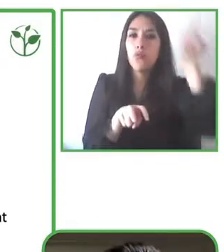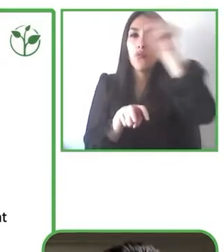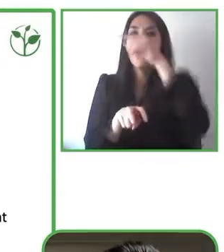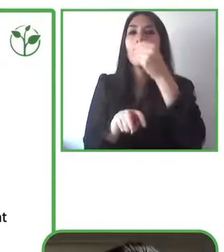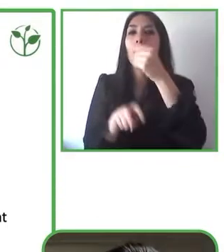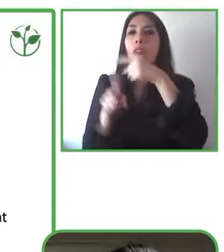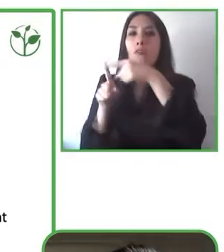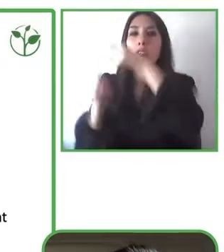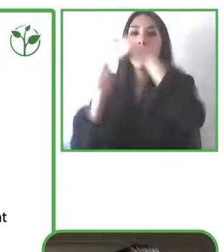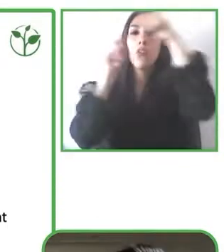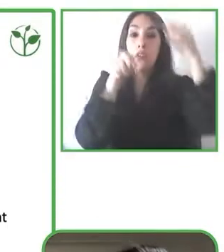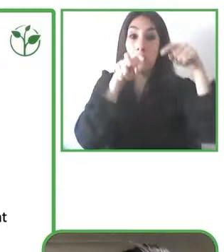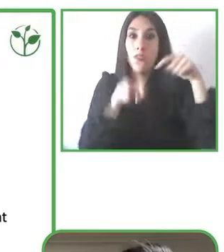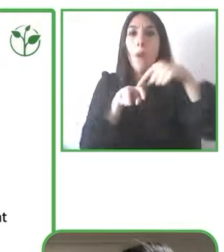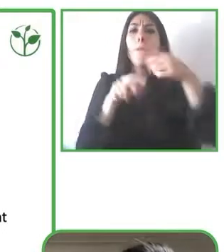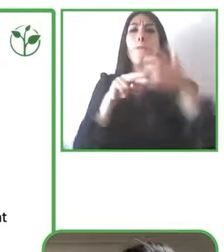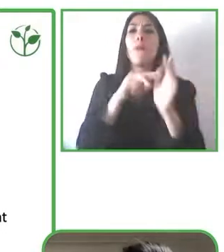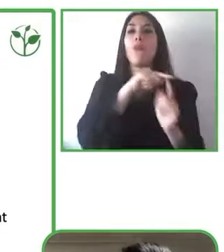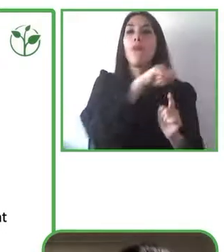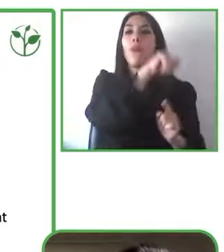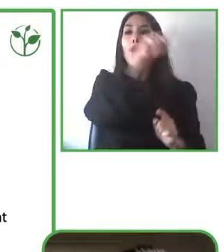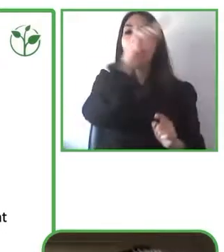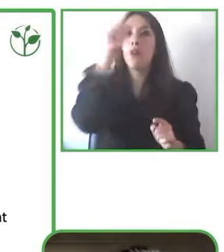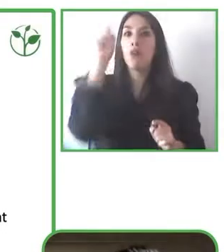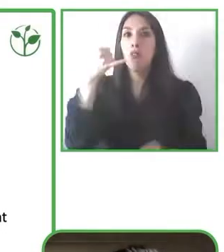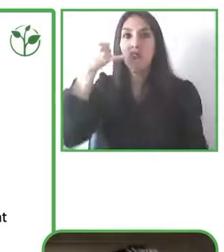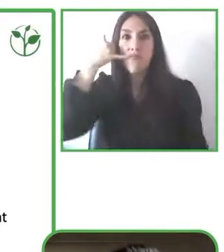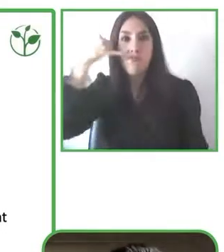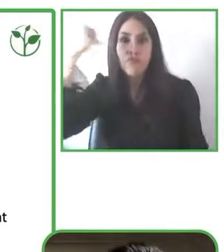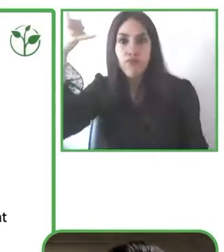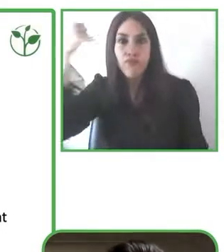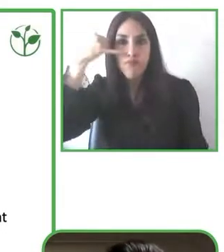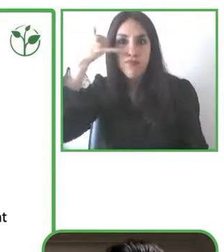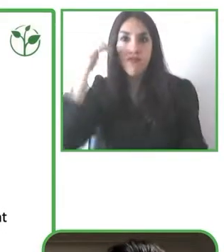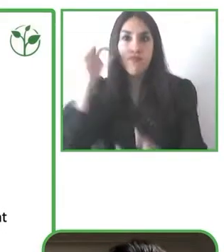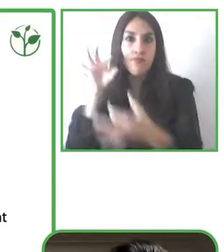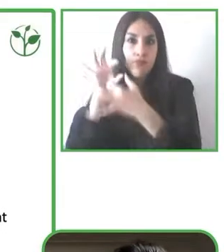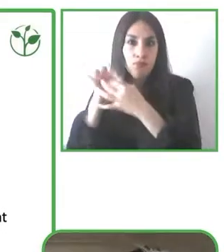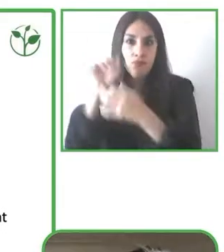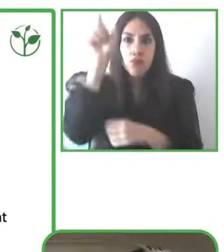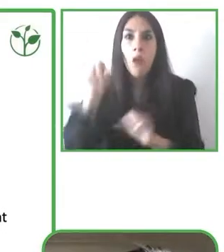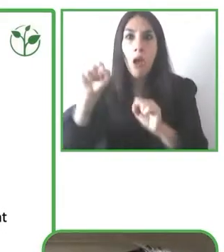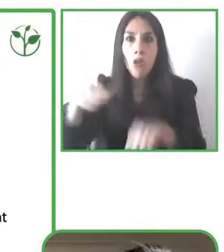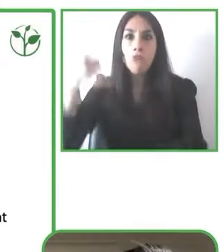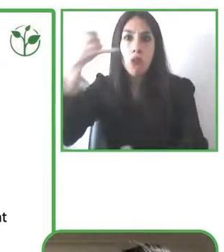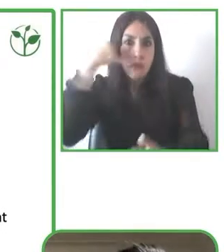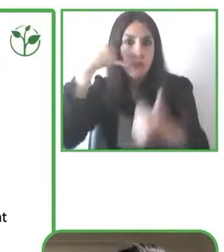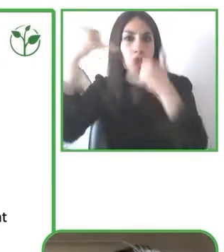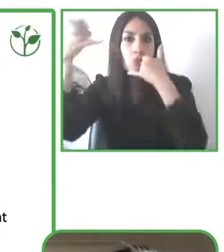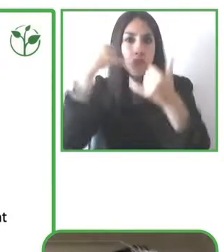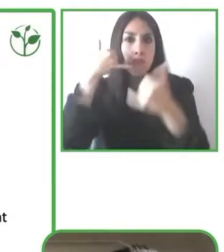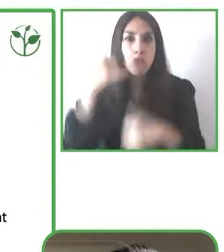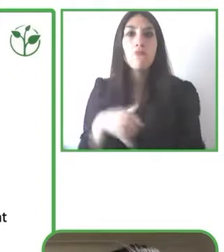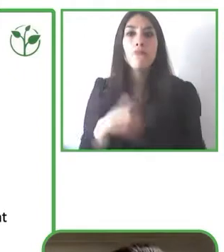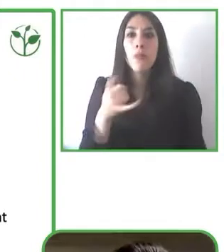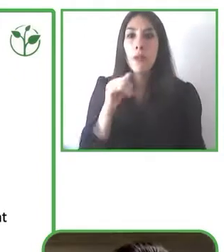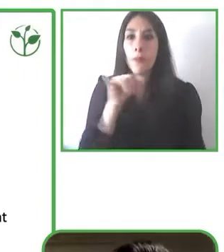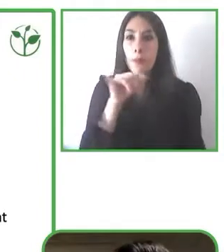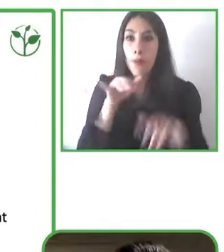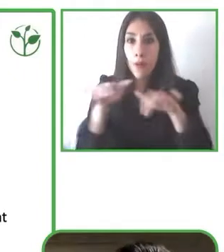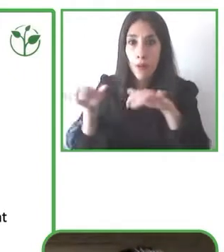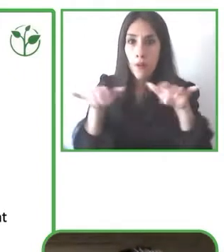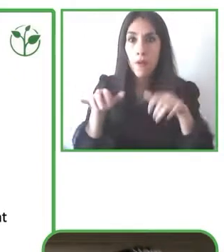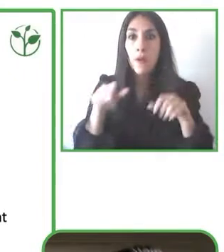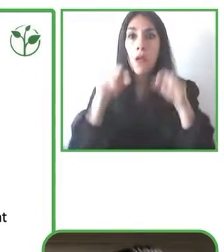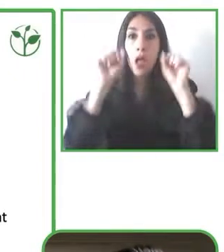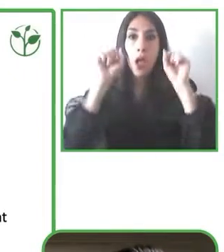que las personas puedan hacer llamadas telefónicas, también al computador para que ellos lo puedan utilizar con el mouse del computador.